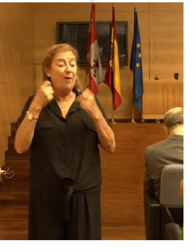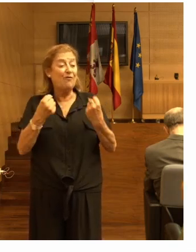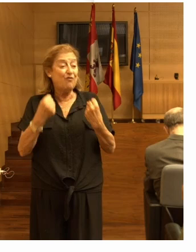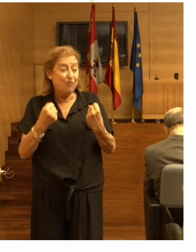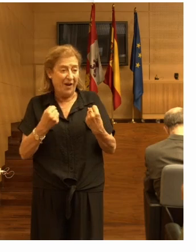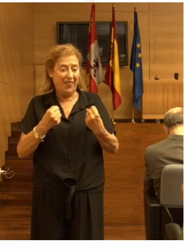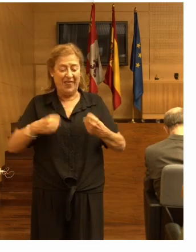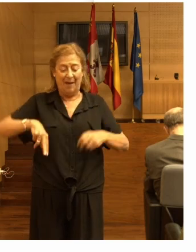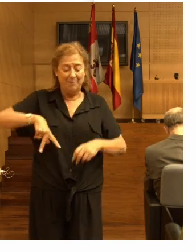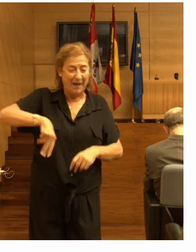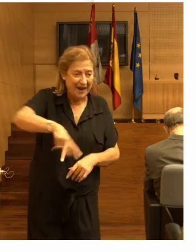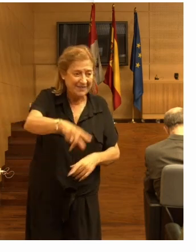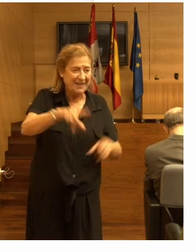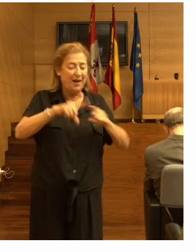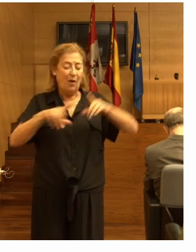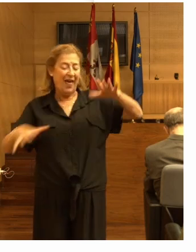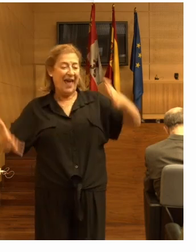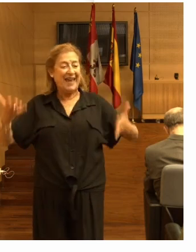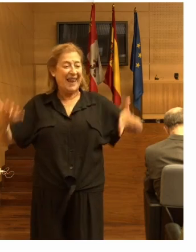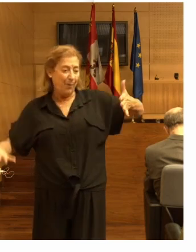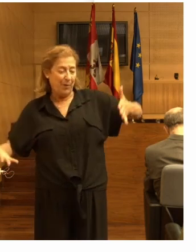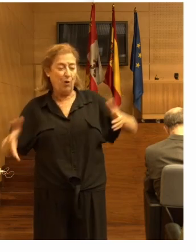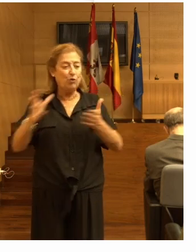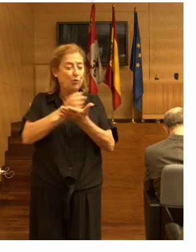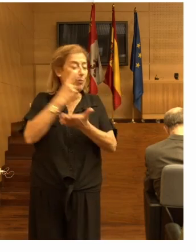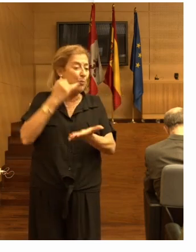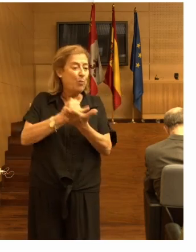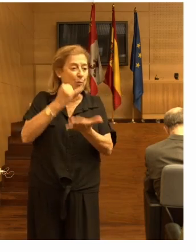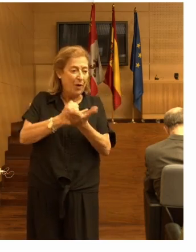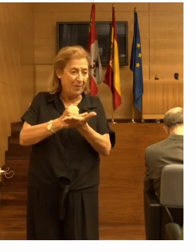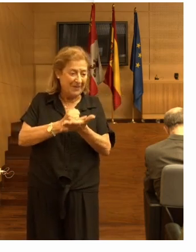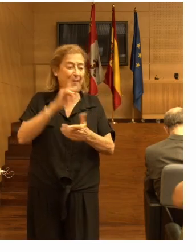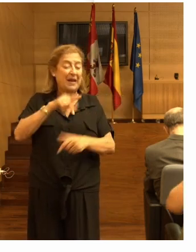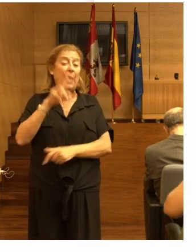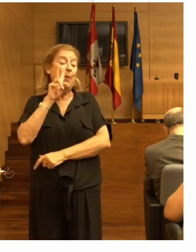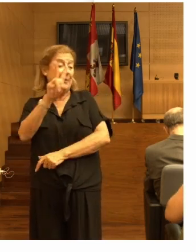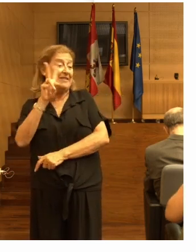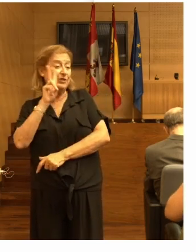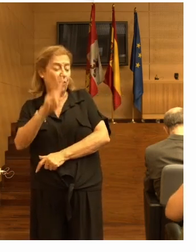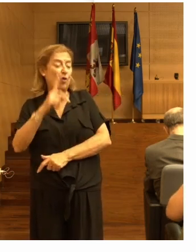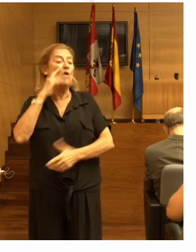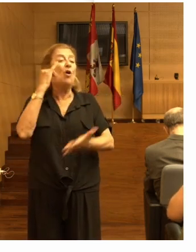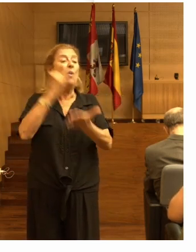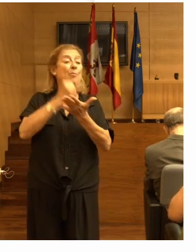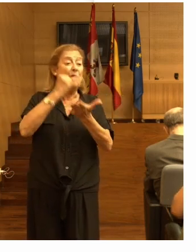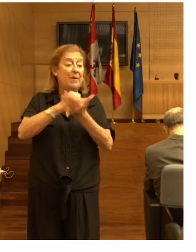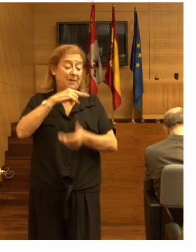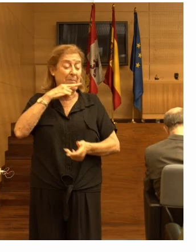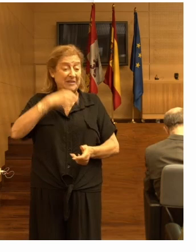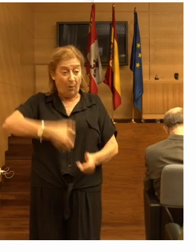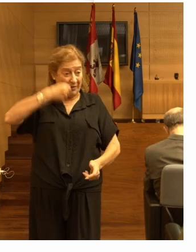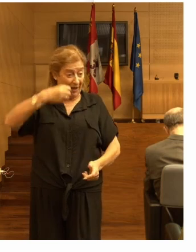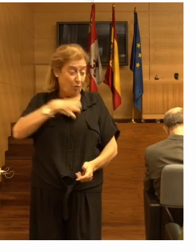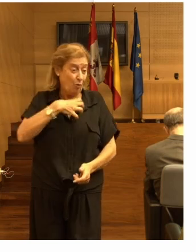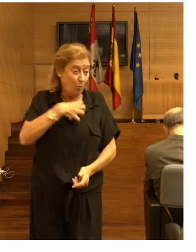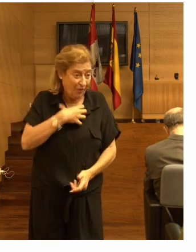de marcha, de equilibrio dinámico, también pruebas de visión, pruebas de incontinencia urinaria,